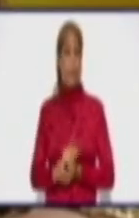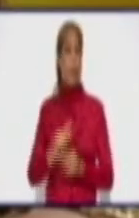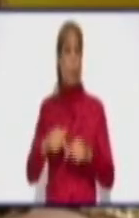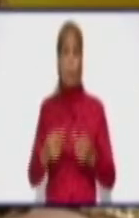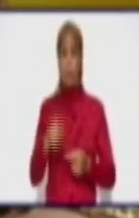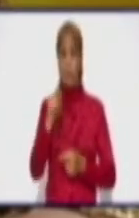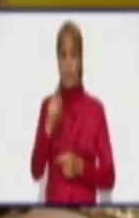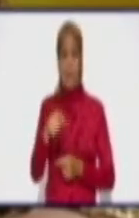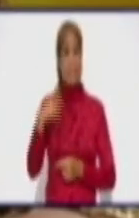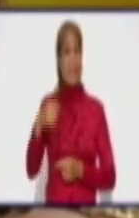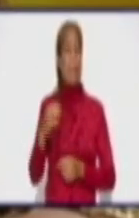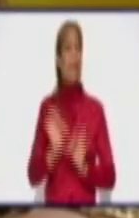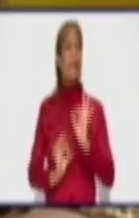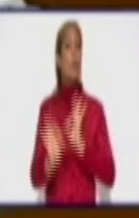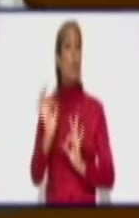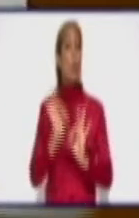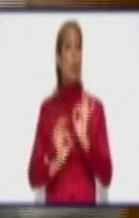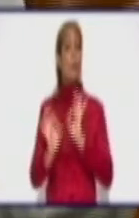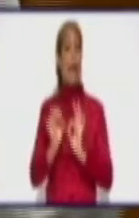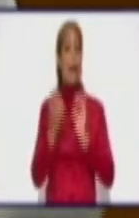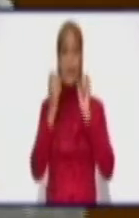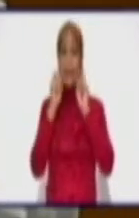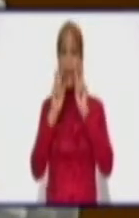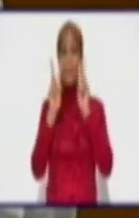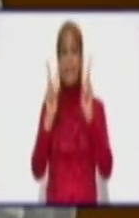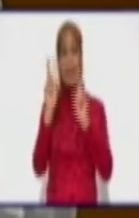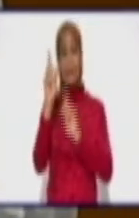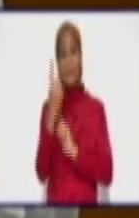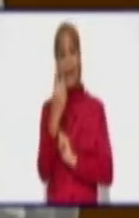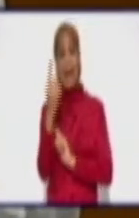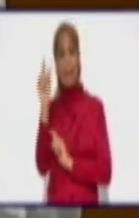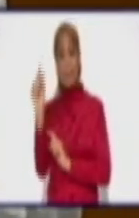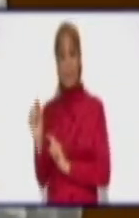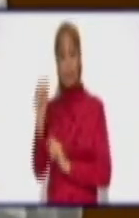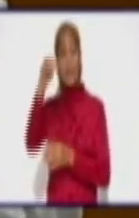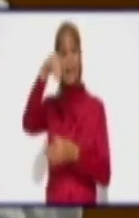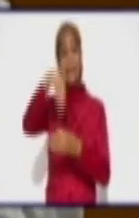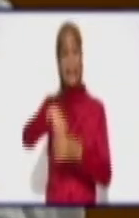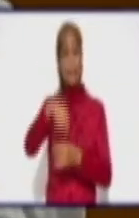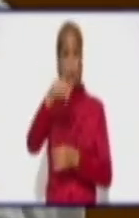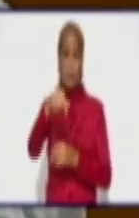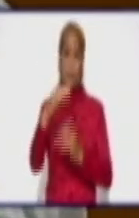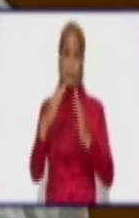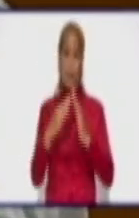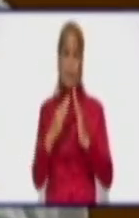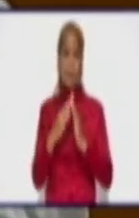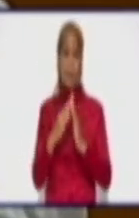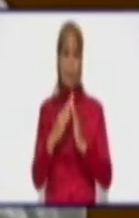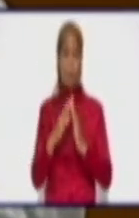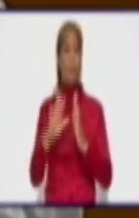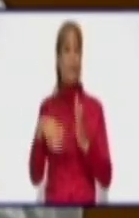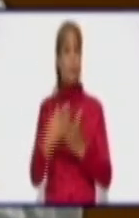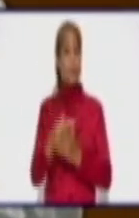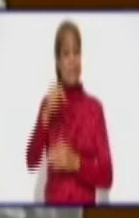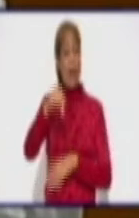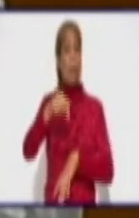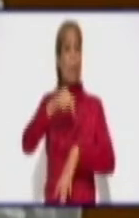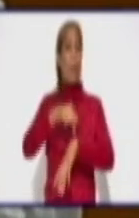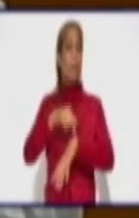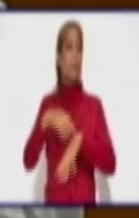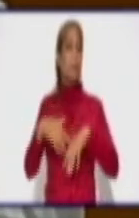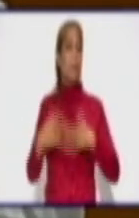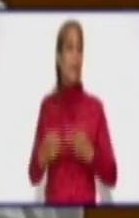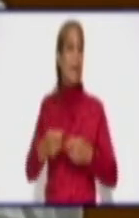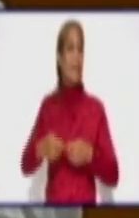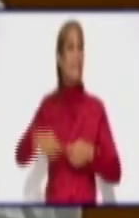es cuidar la vida. Hay una por suprema, que es cuidar la vida. Entonces, estamos en un momento decisivo o